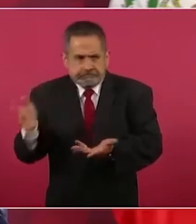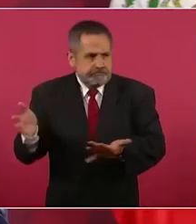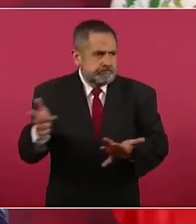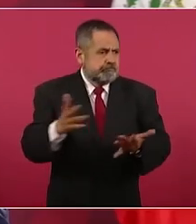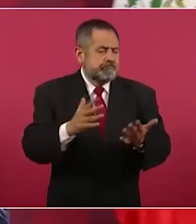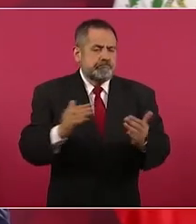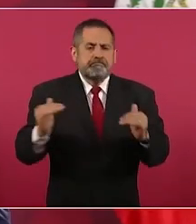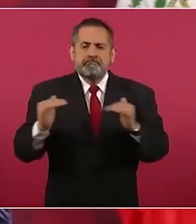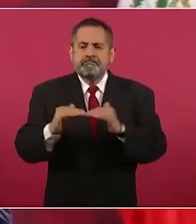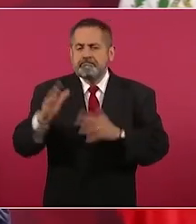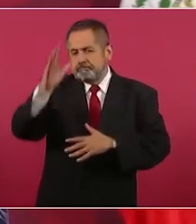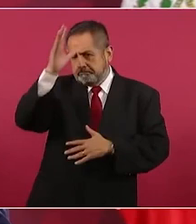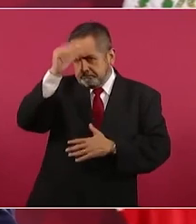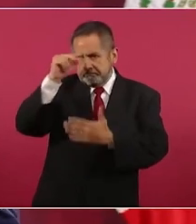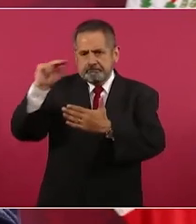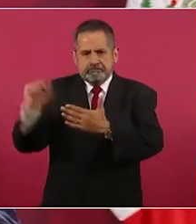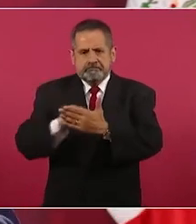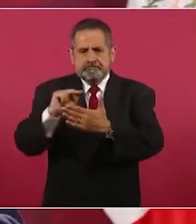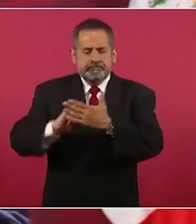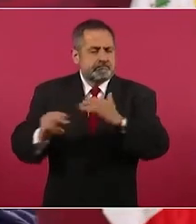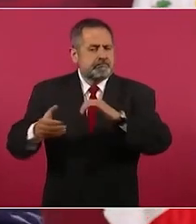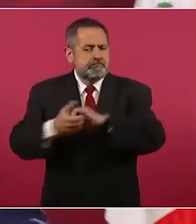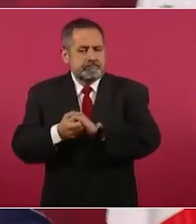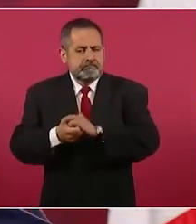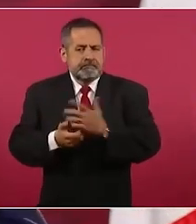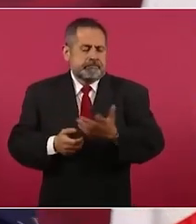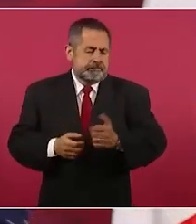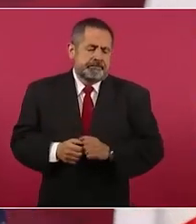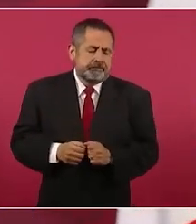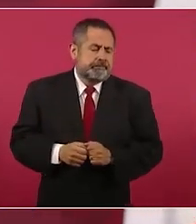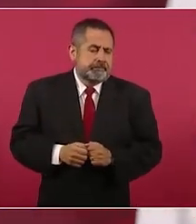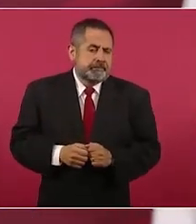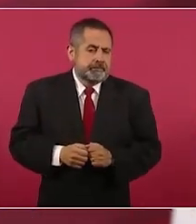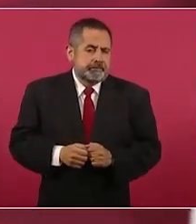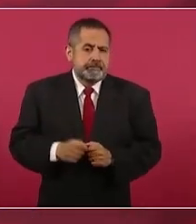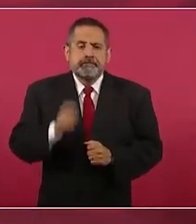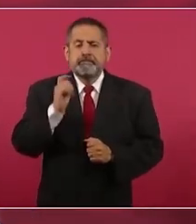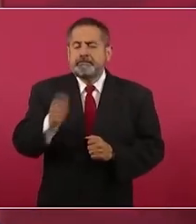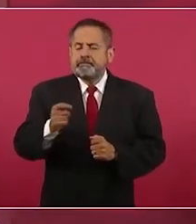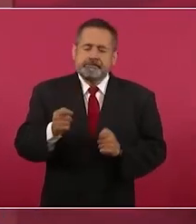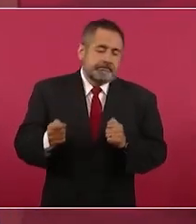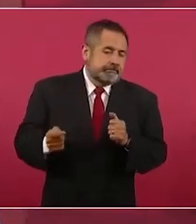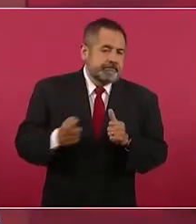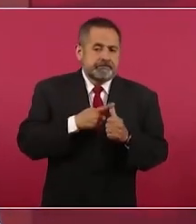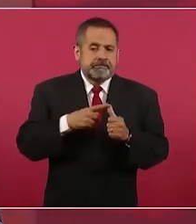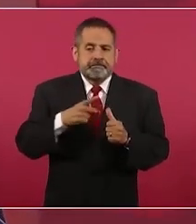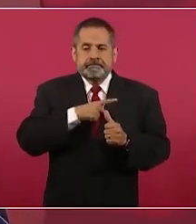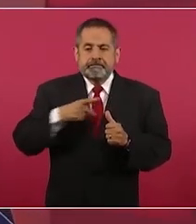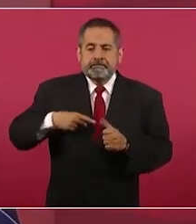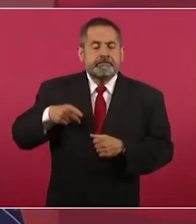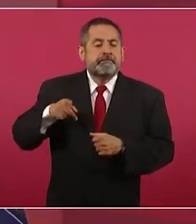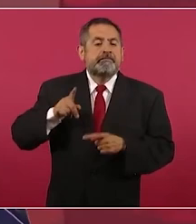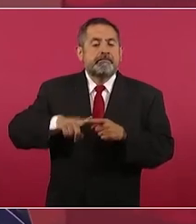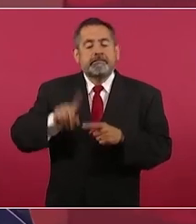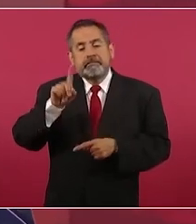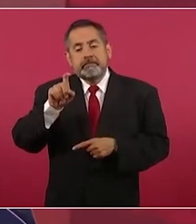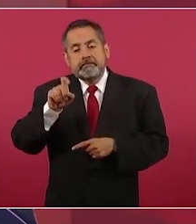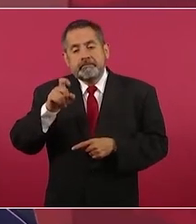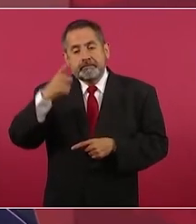Porque se le debe de dar preferencia al consumo doméstico.